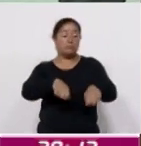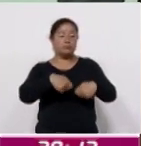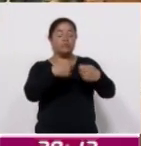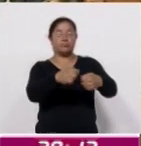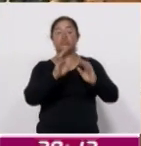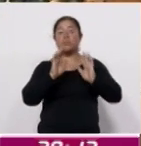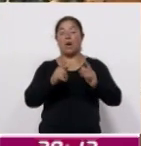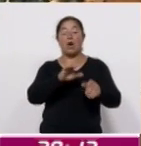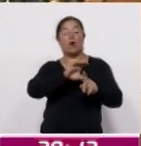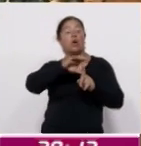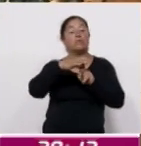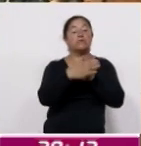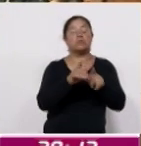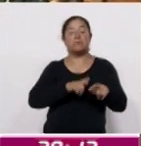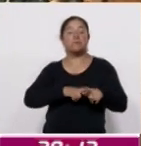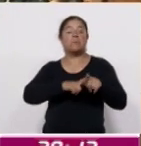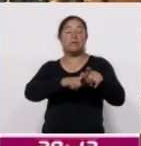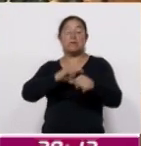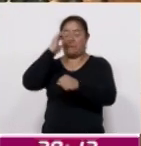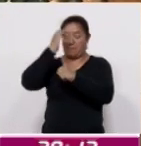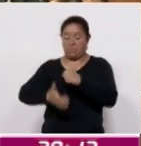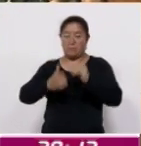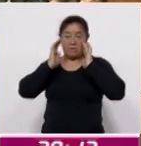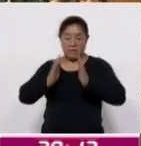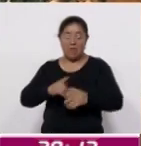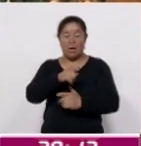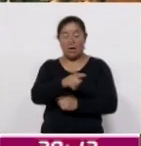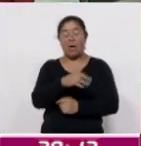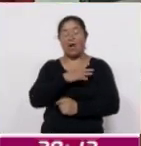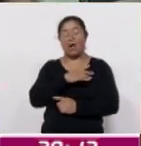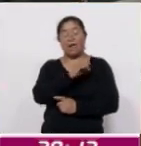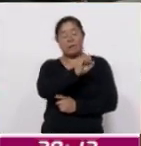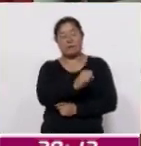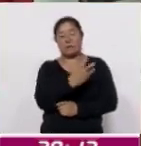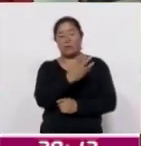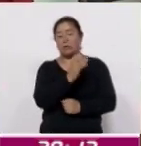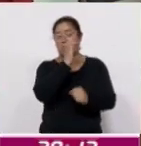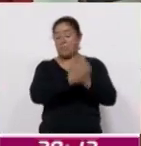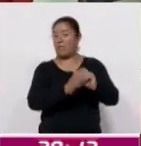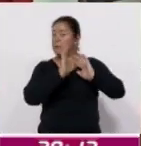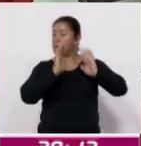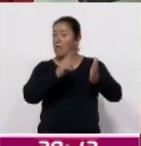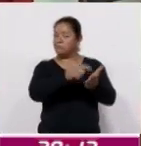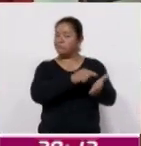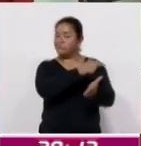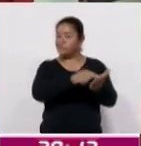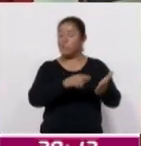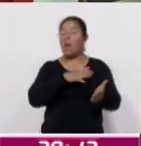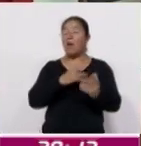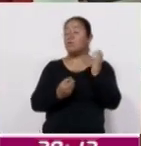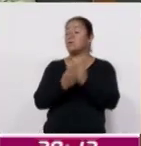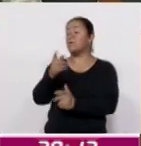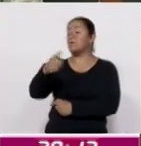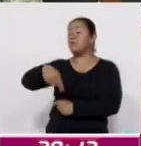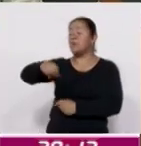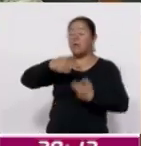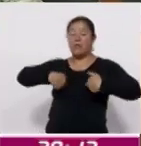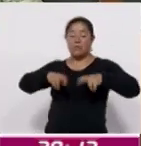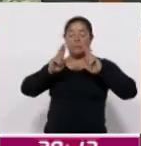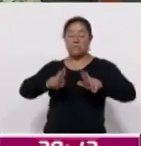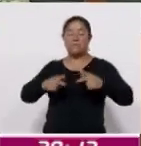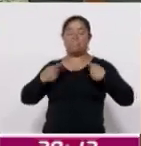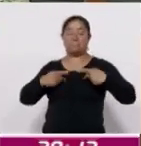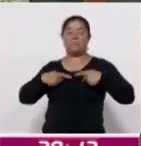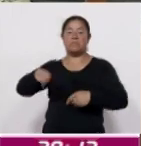permanente y se clausurará formalmente el periodo de la legislatura anterior, dando paso a una nueva etapa de representación